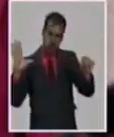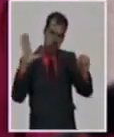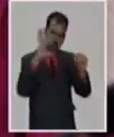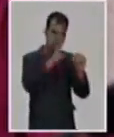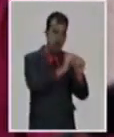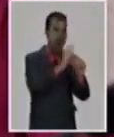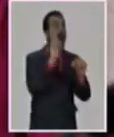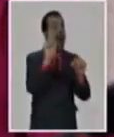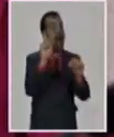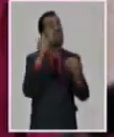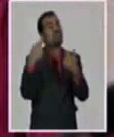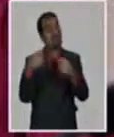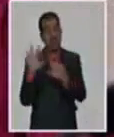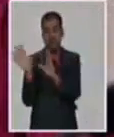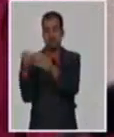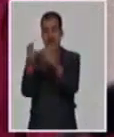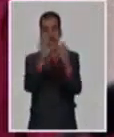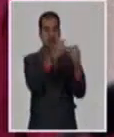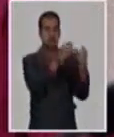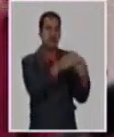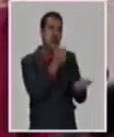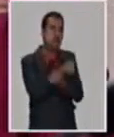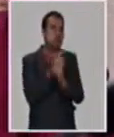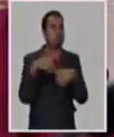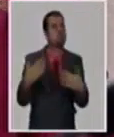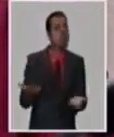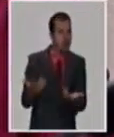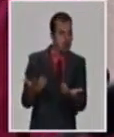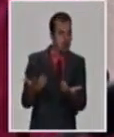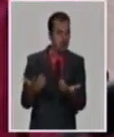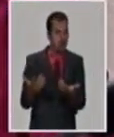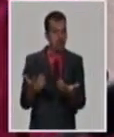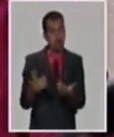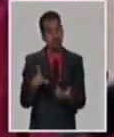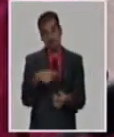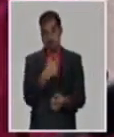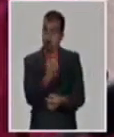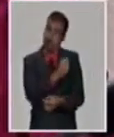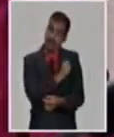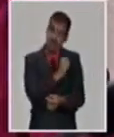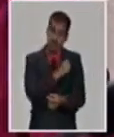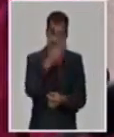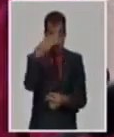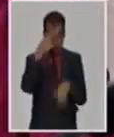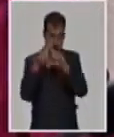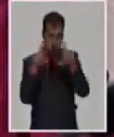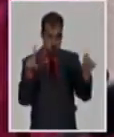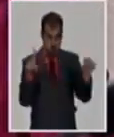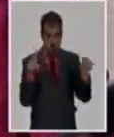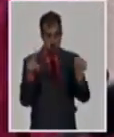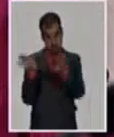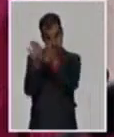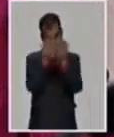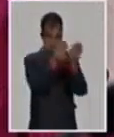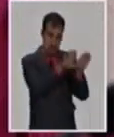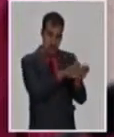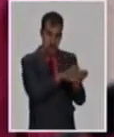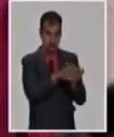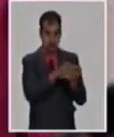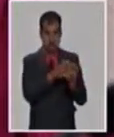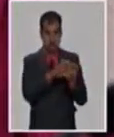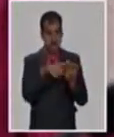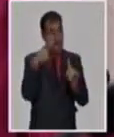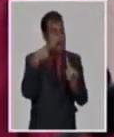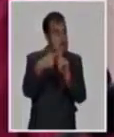grupos de riesgo. Y esos grupos de riesgo, tratando de ser equitativo en todo el país, sumando, sumando los porcientos, hasta que se llega